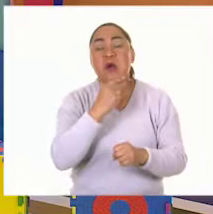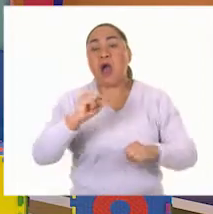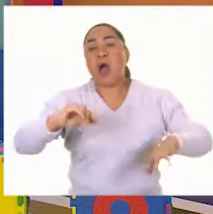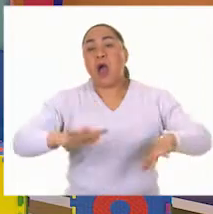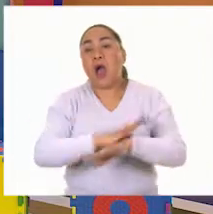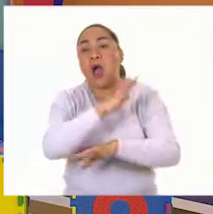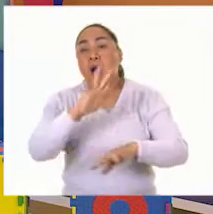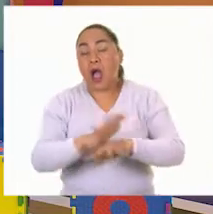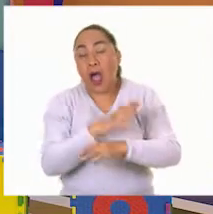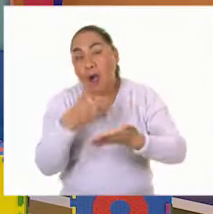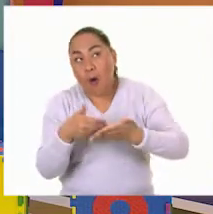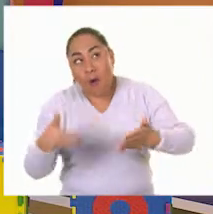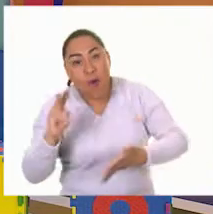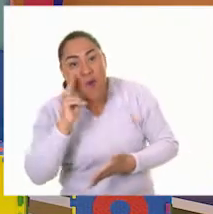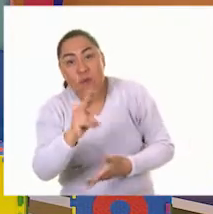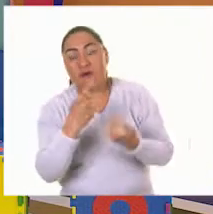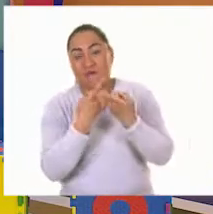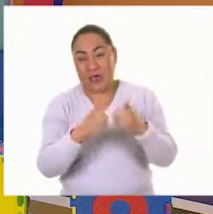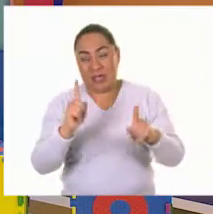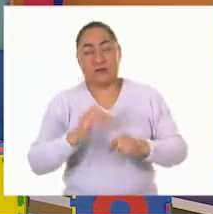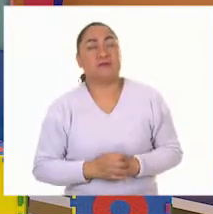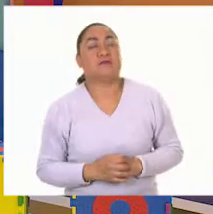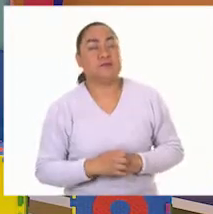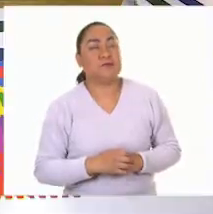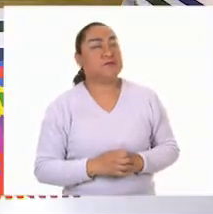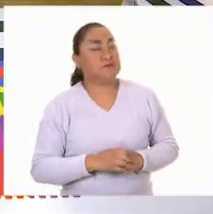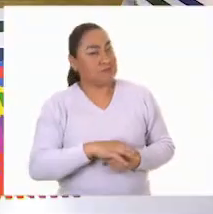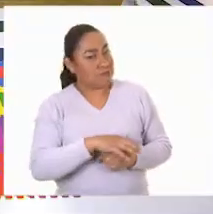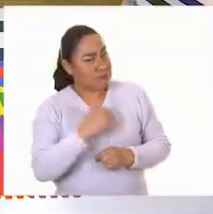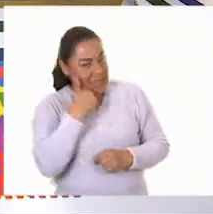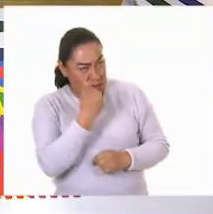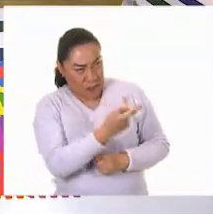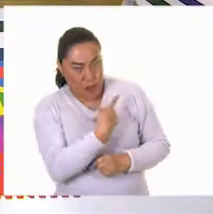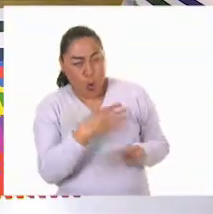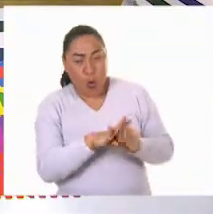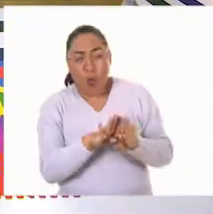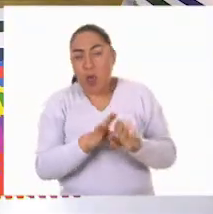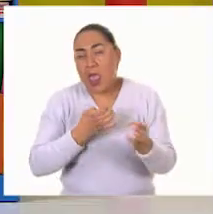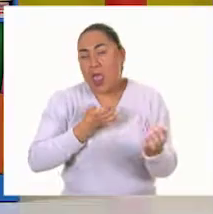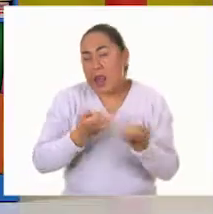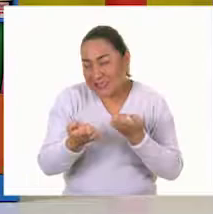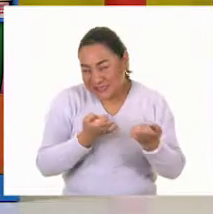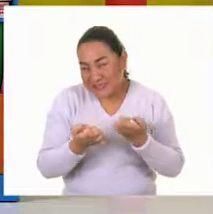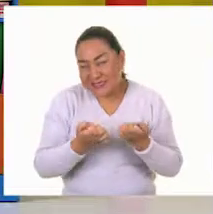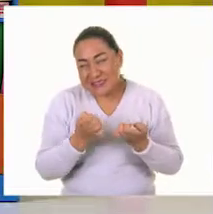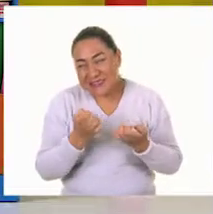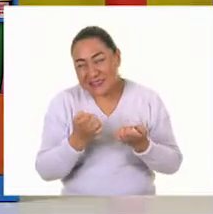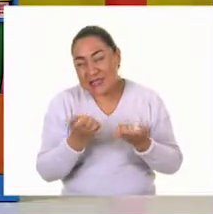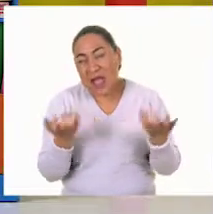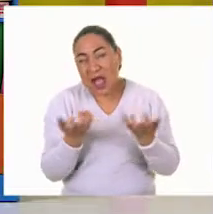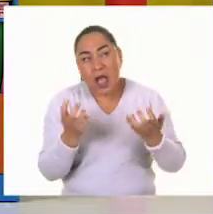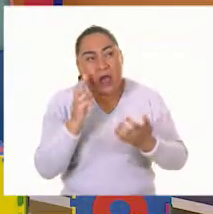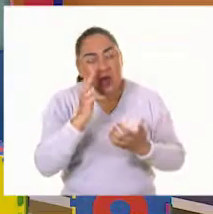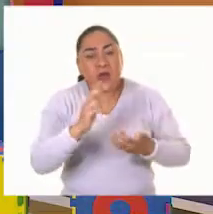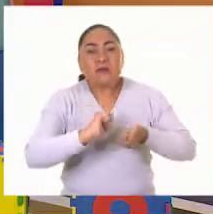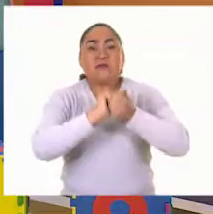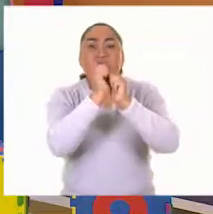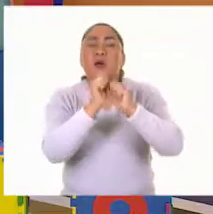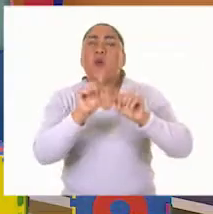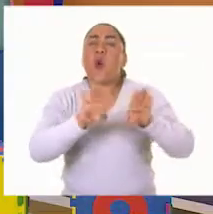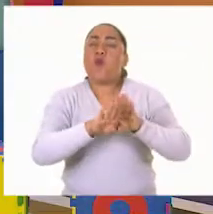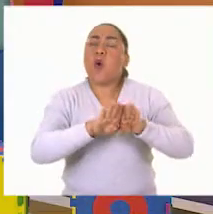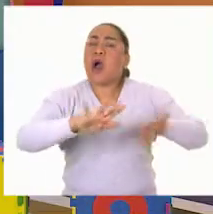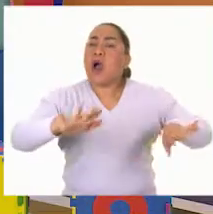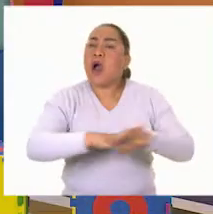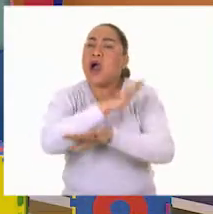las que actualmente vemos. ¿Quieres hacer un ejercicio conmigo, Erick, para analizar otro poco más cómo han cambiado las actividades recreativas que